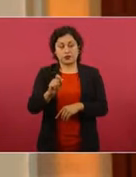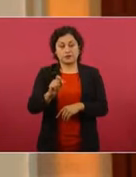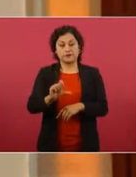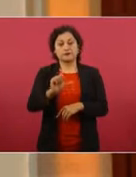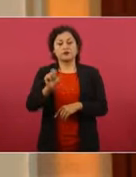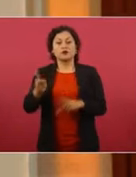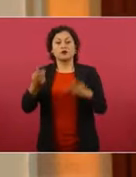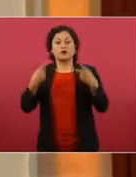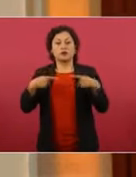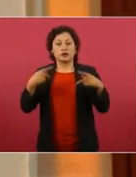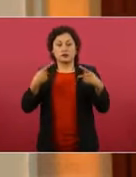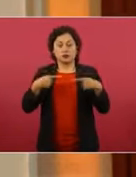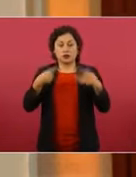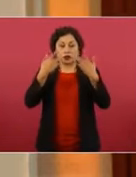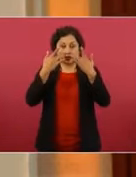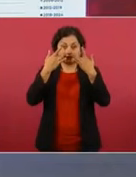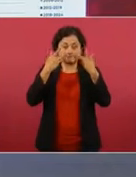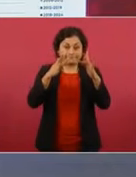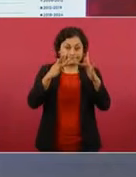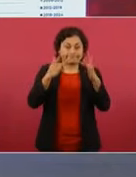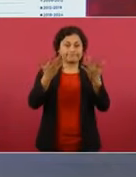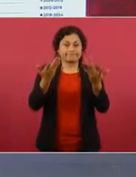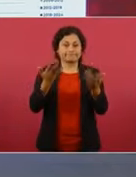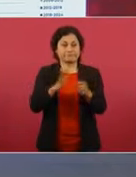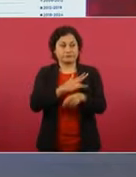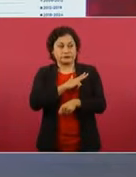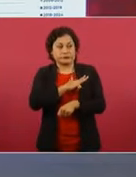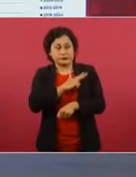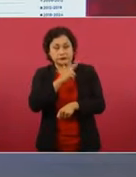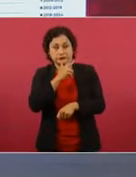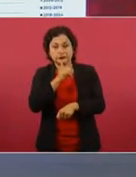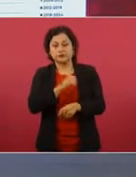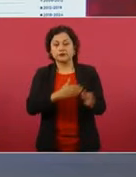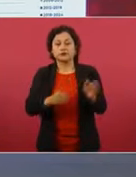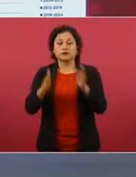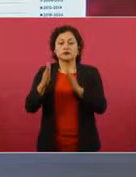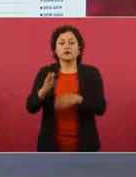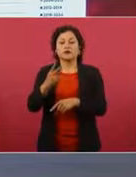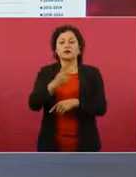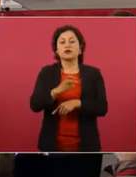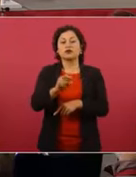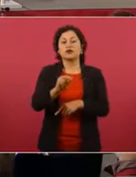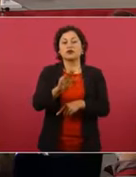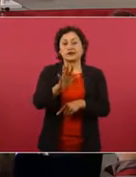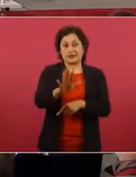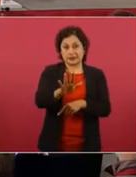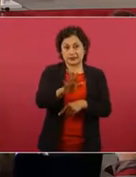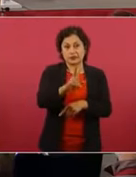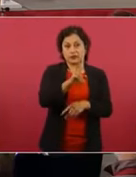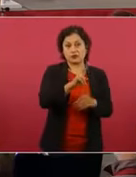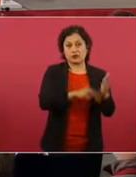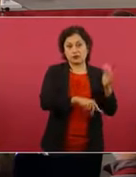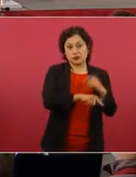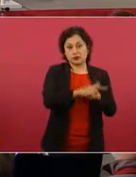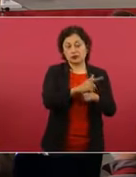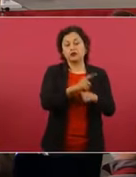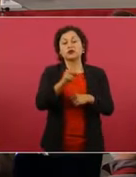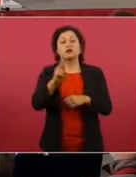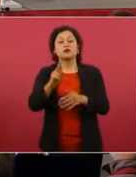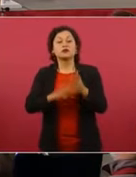servicio por sus heridas, en el 6 al 12, 285, del 12 al 18,